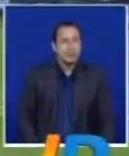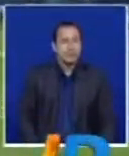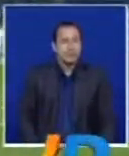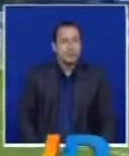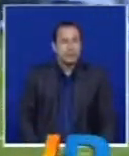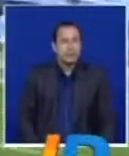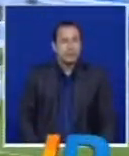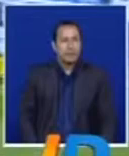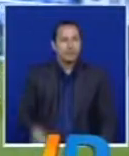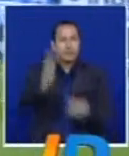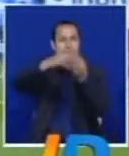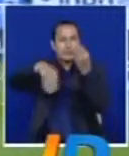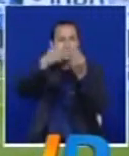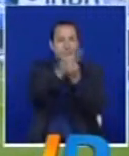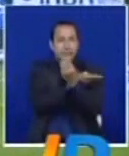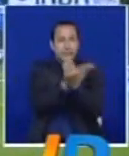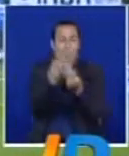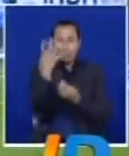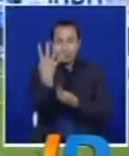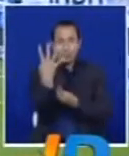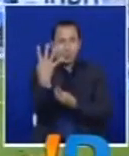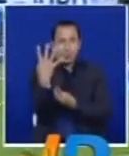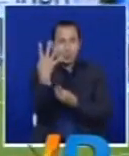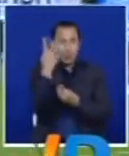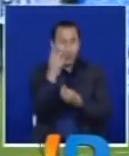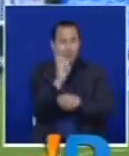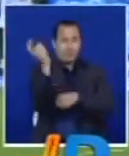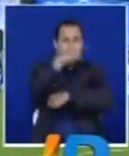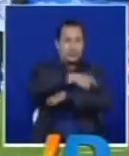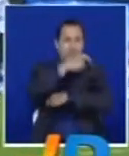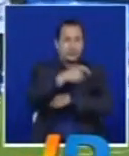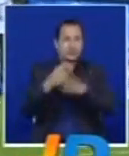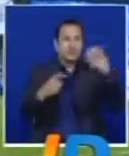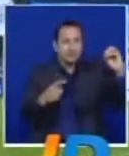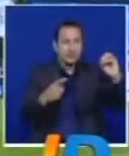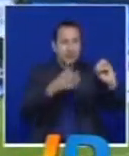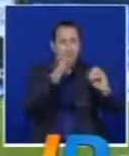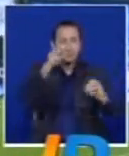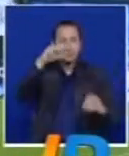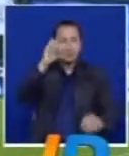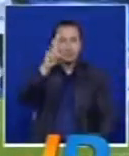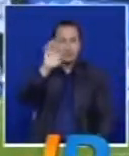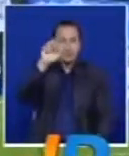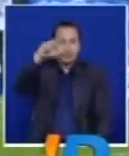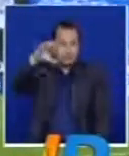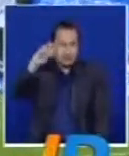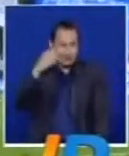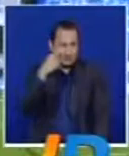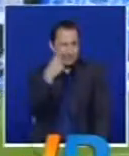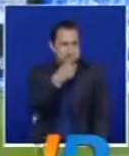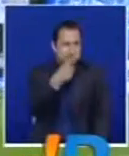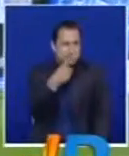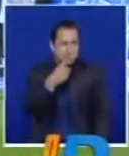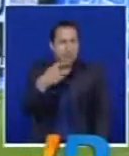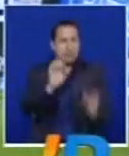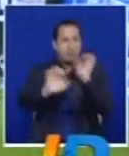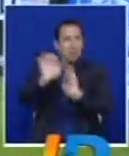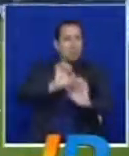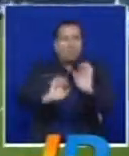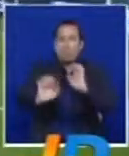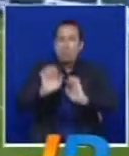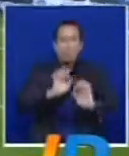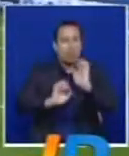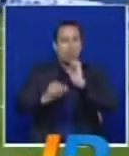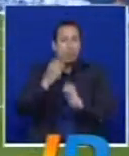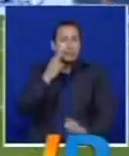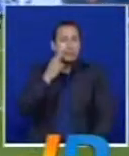Señores, arrancamos con la equidad 4, Alianza Petroler a 0. El primer gol es de Wilson Moreno, 12 del primer tiempo. Mírenlo, nadie lo detuvo. ¿Y los de amarillo?